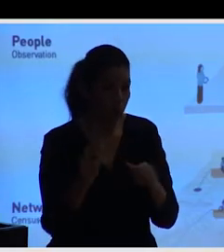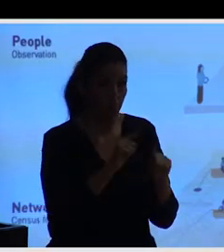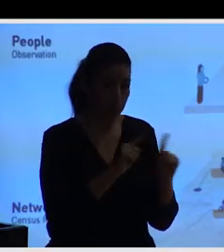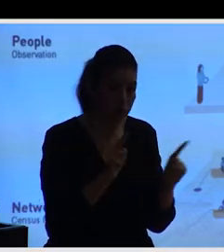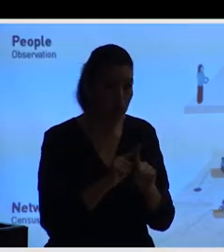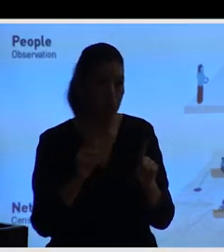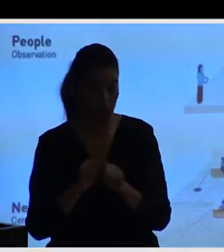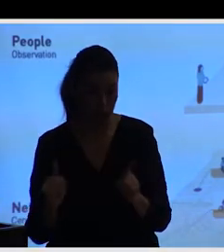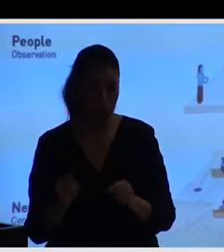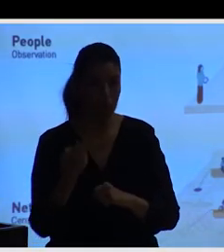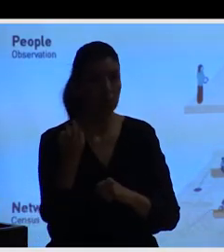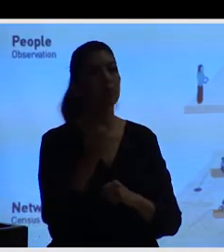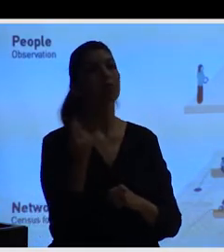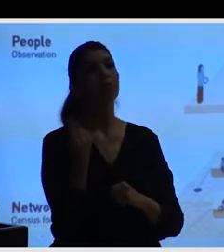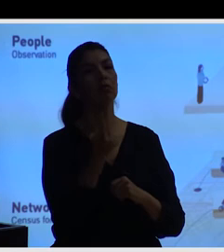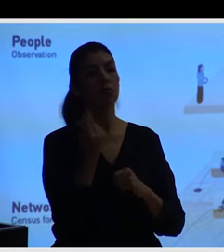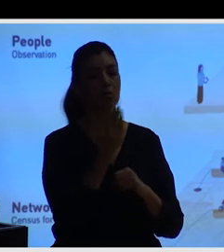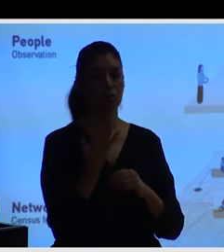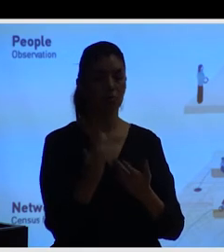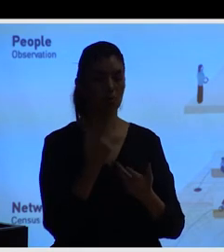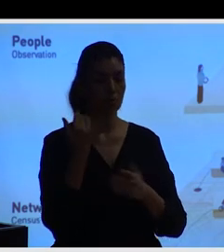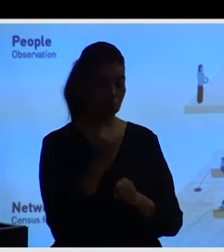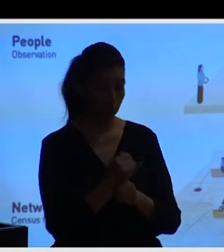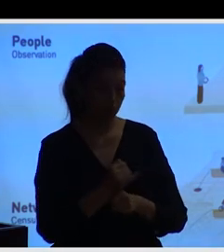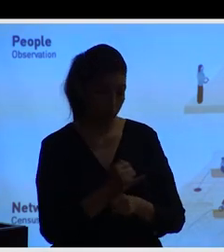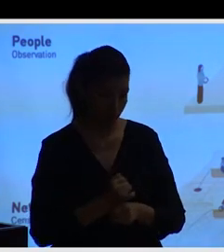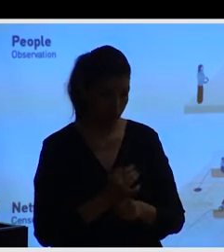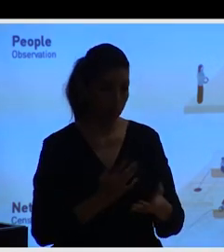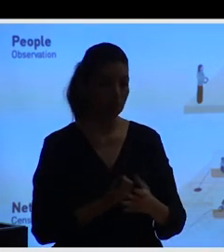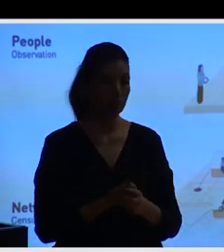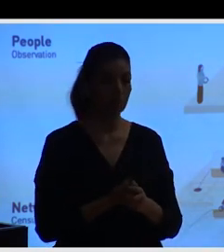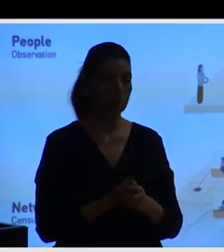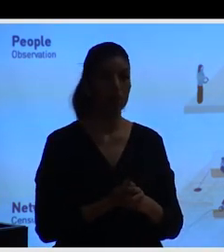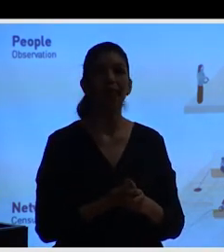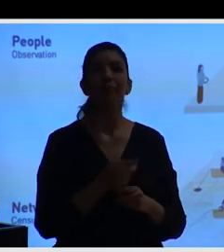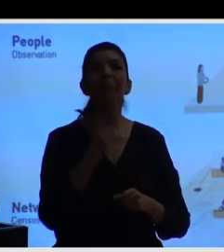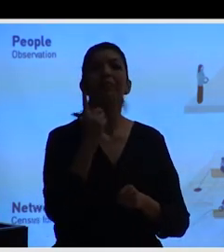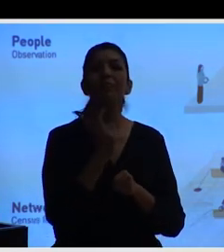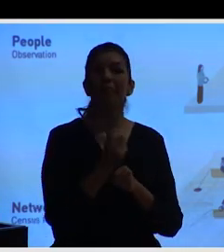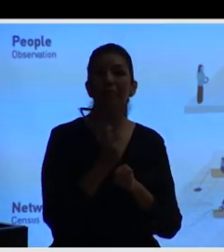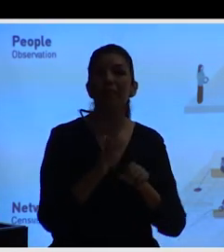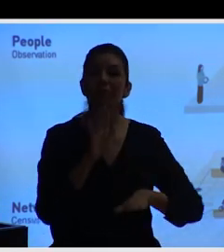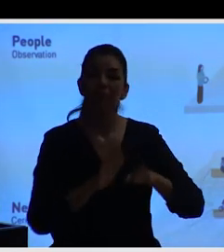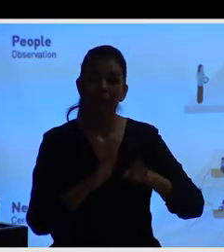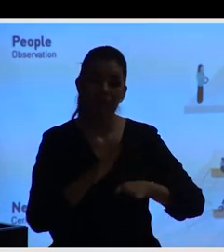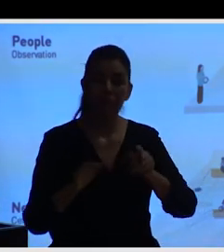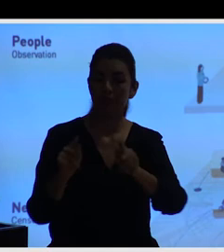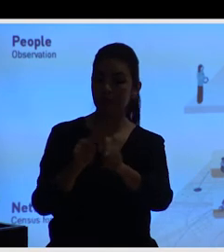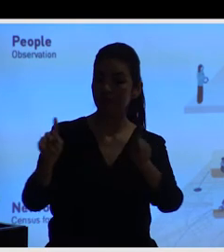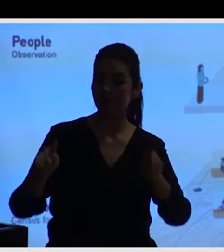Y lo hacemos a la escala de la pequeña plazolita, lo hacemos a la escala